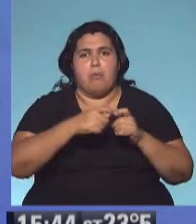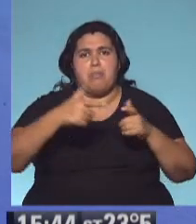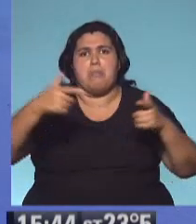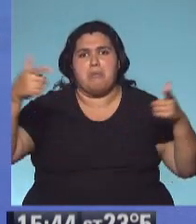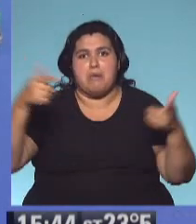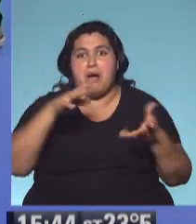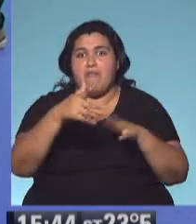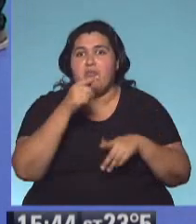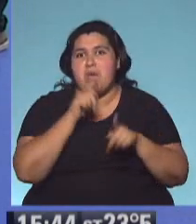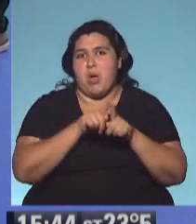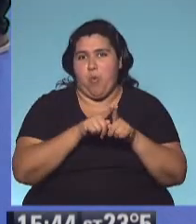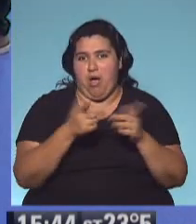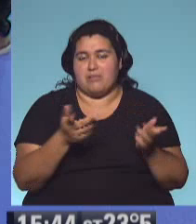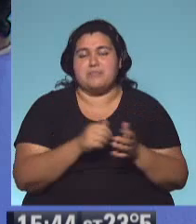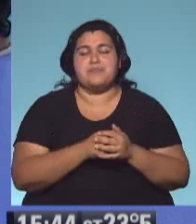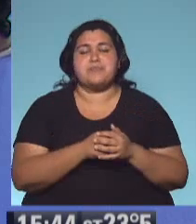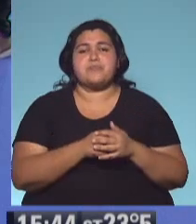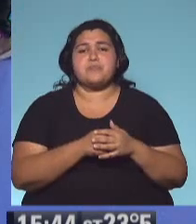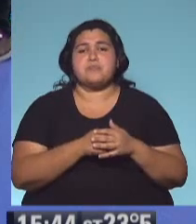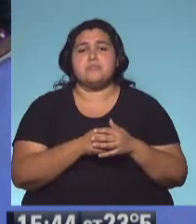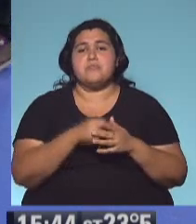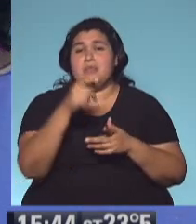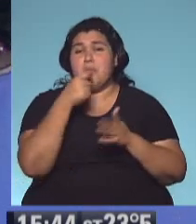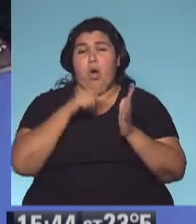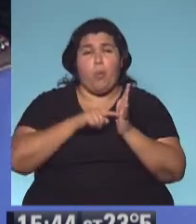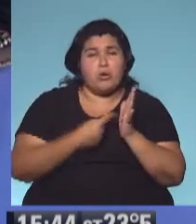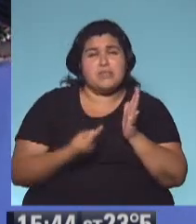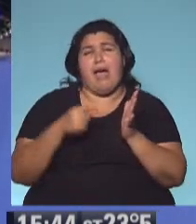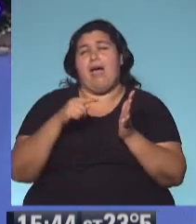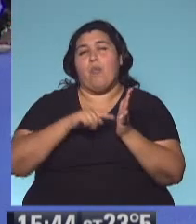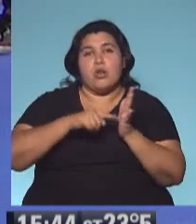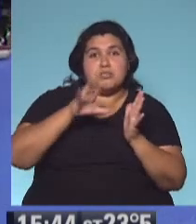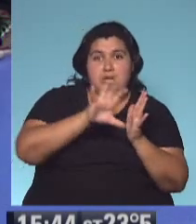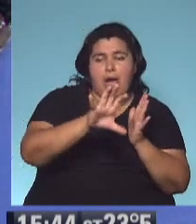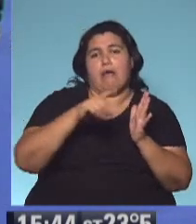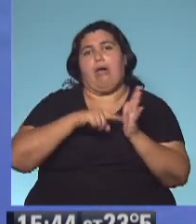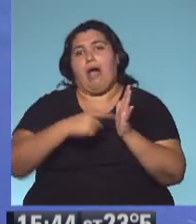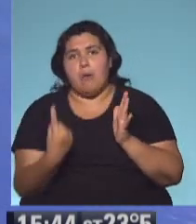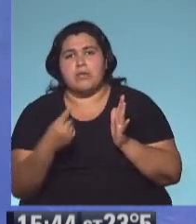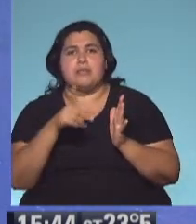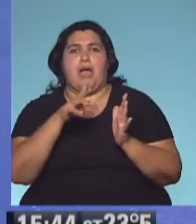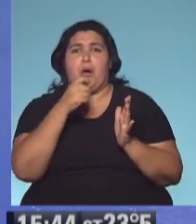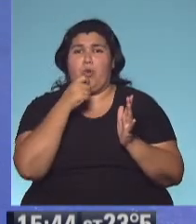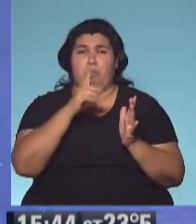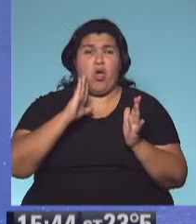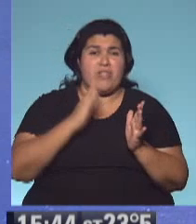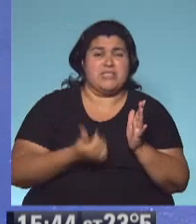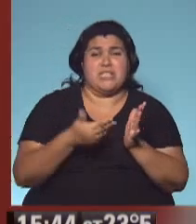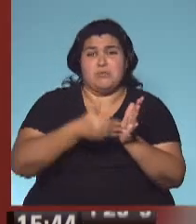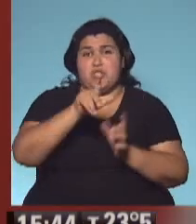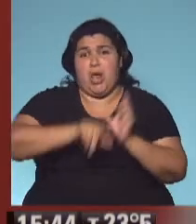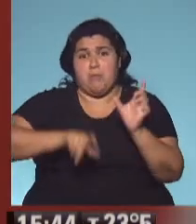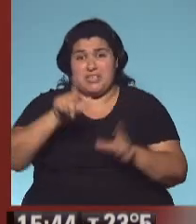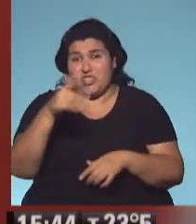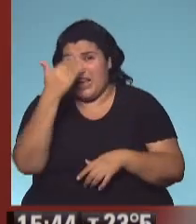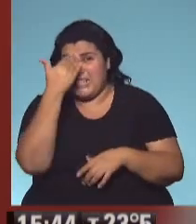anoté, por ejemplo, Buenos Aires, la capital, etcétera. Si hay alrededor de 16 millones y pico de personas, 15